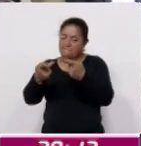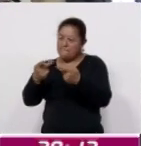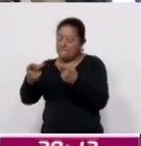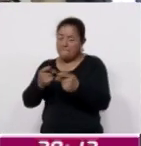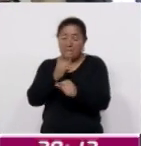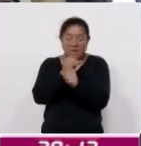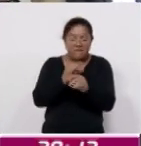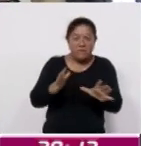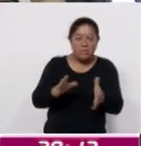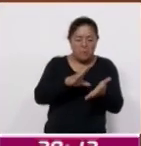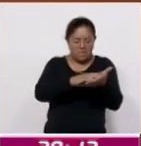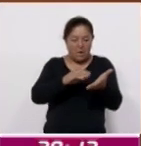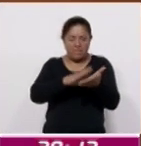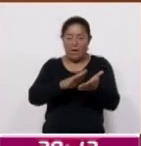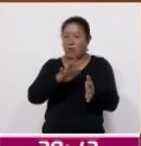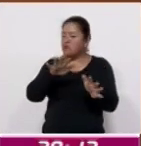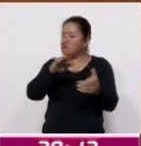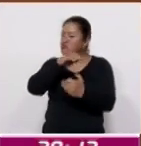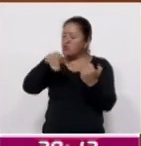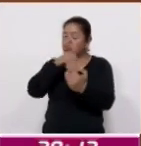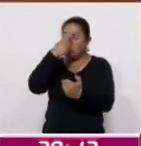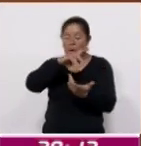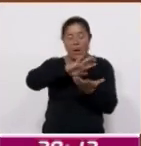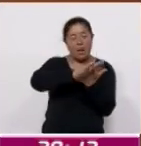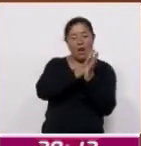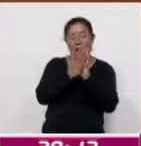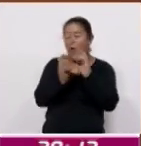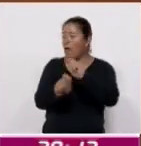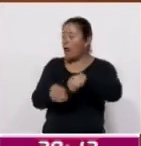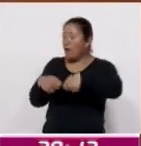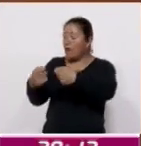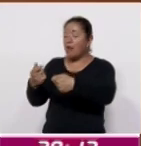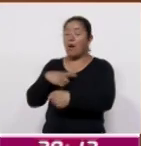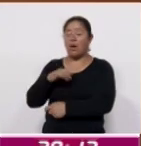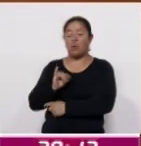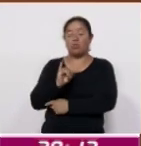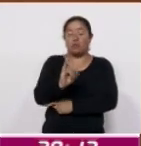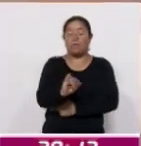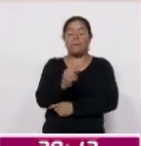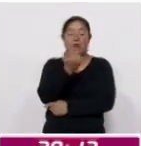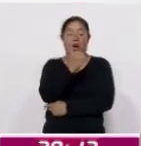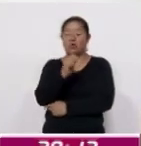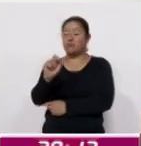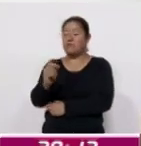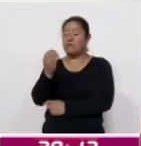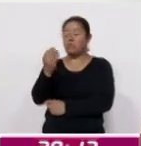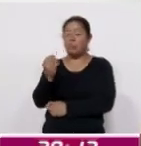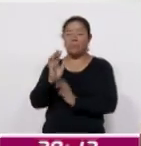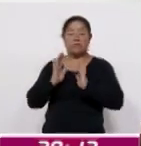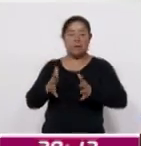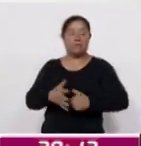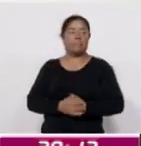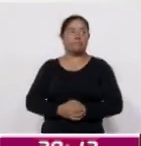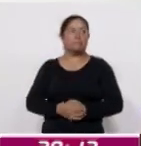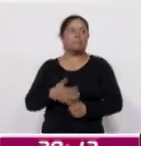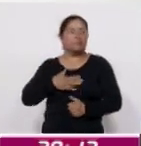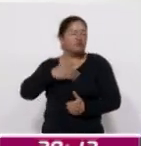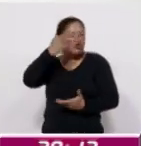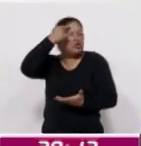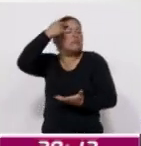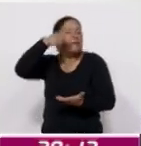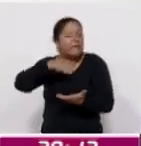documentación necesaria para la transición, que se formalizará este jueves 29 de agosto. Yo creo que ya estamos casi